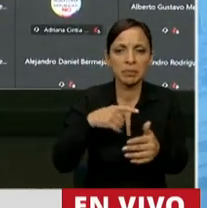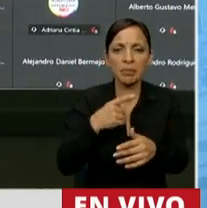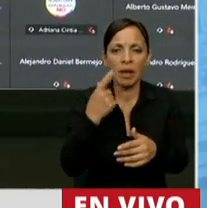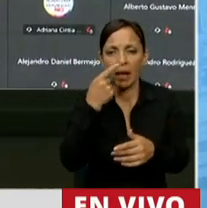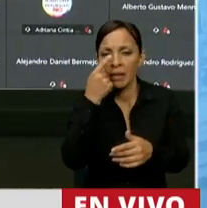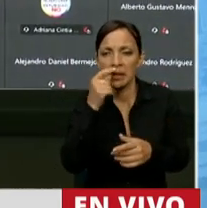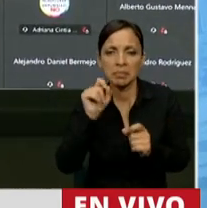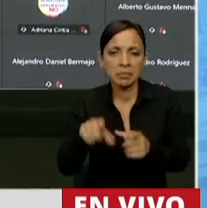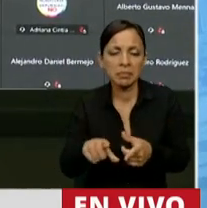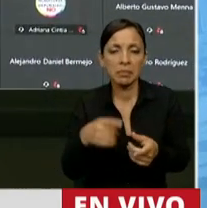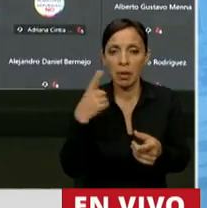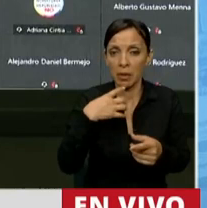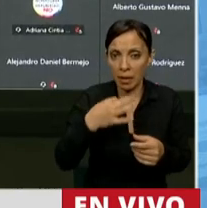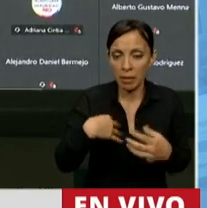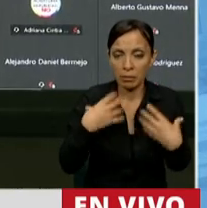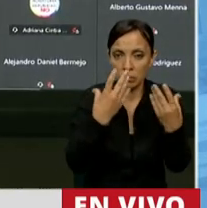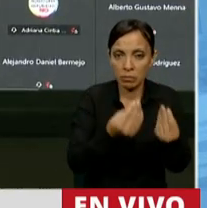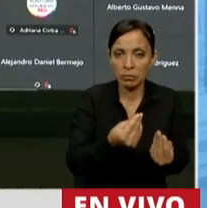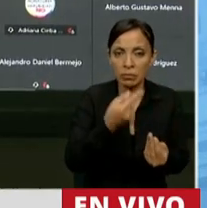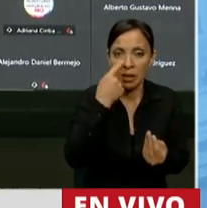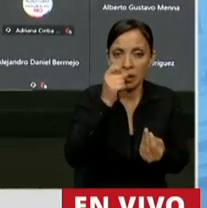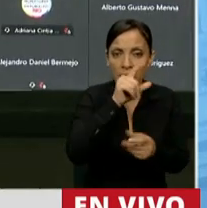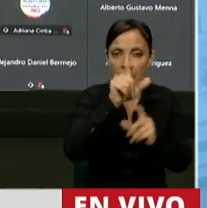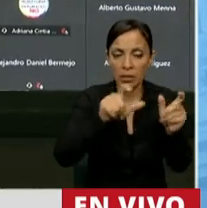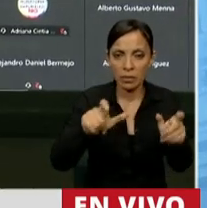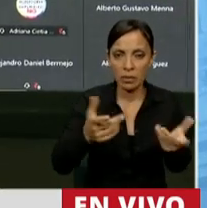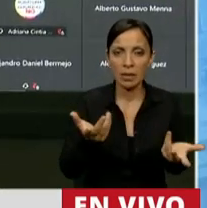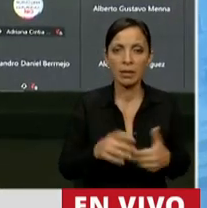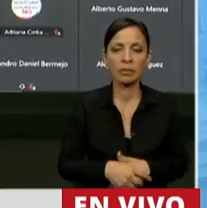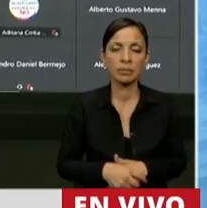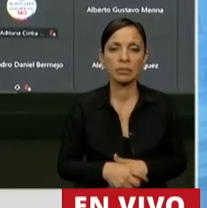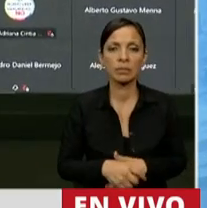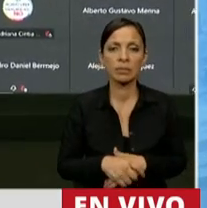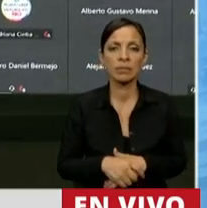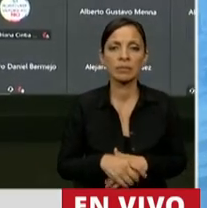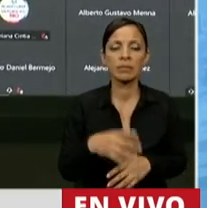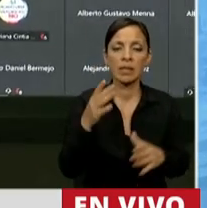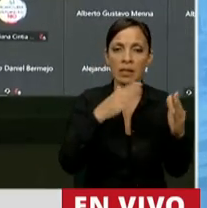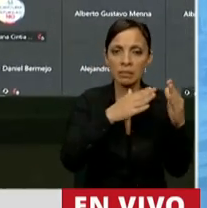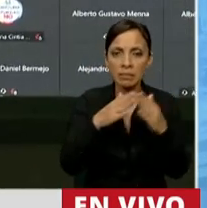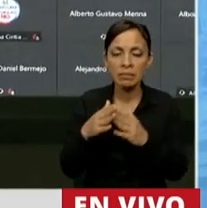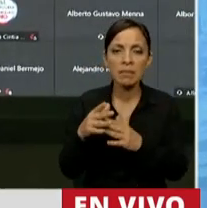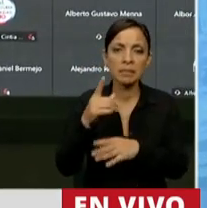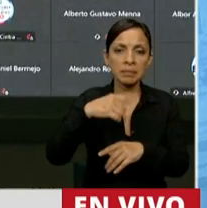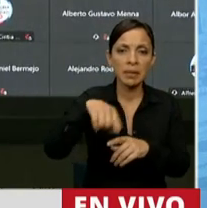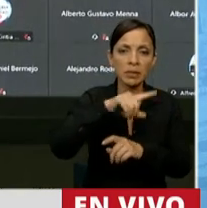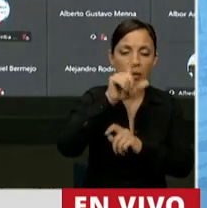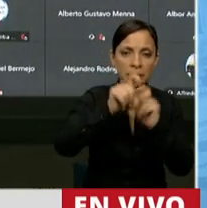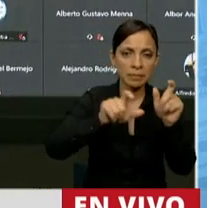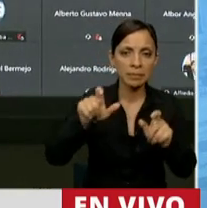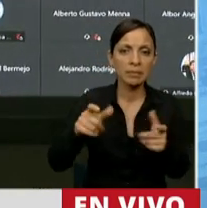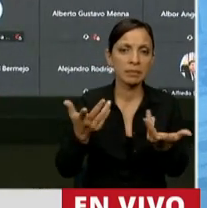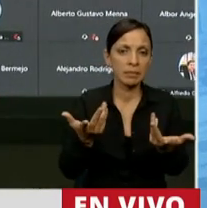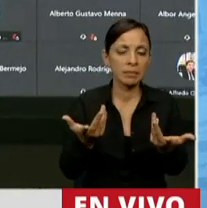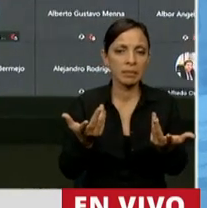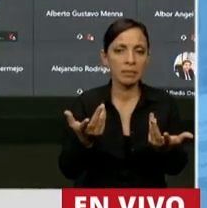acá defendiendo una posición, defendiendo los intereses de los ciudadanos, de los habitantes, de los que transitan esta ciudad. Y